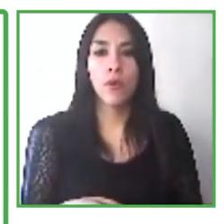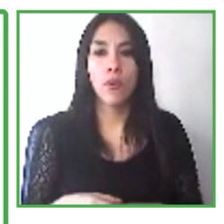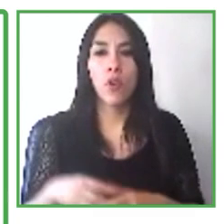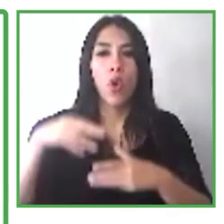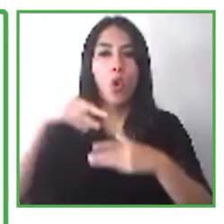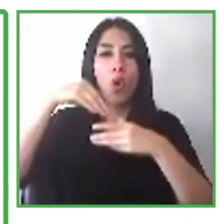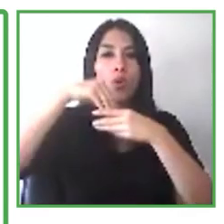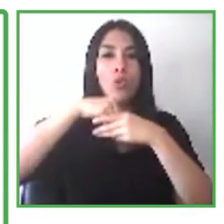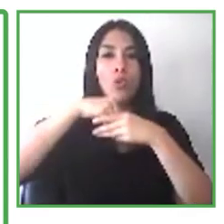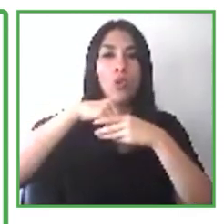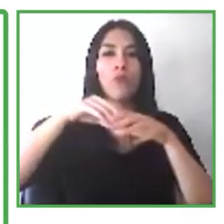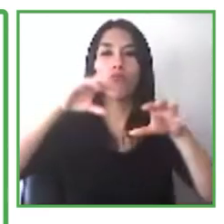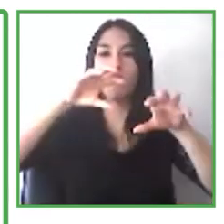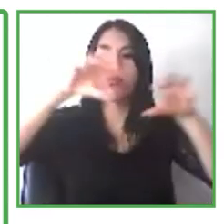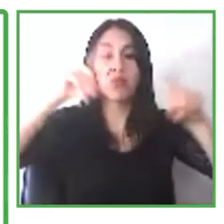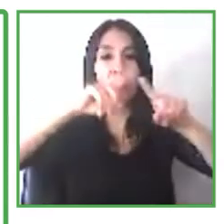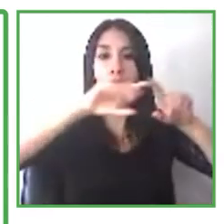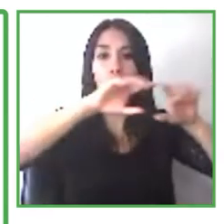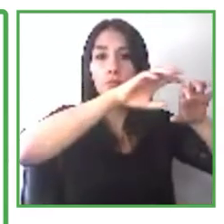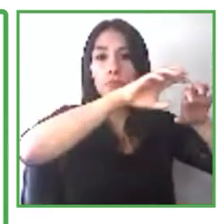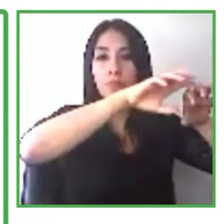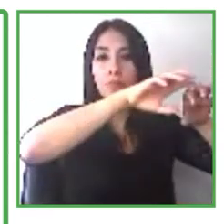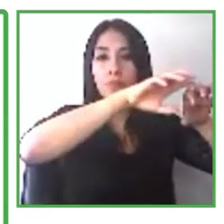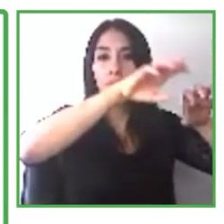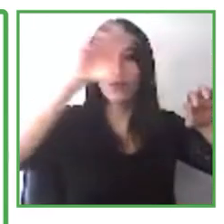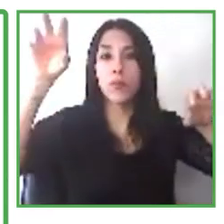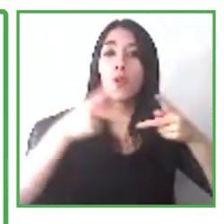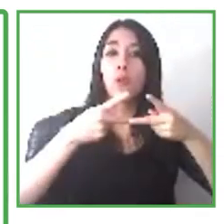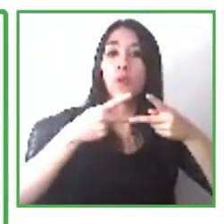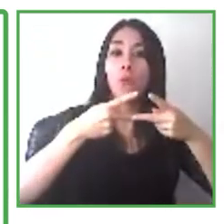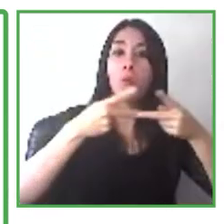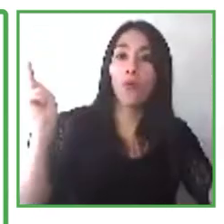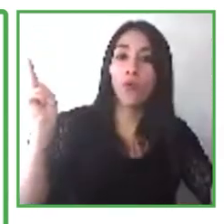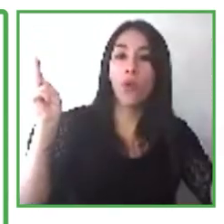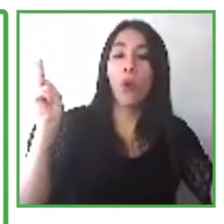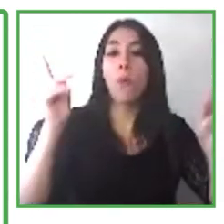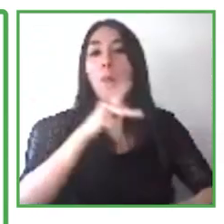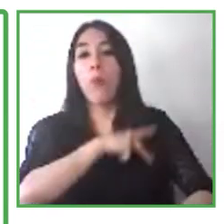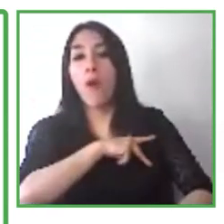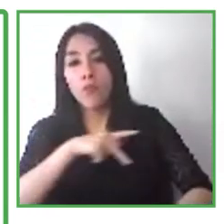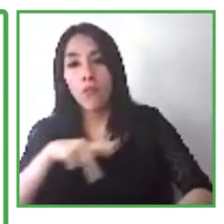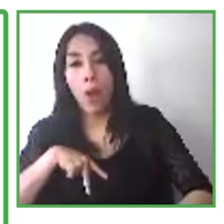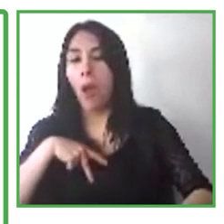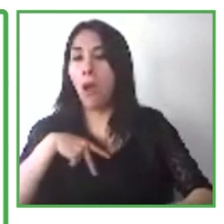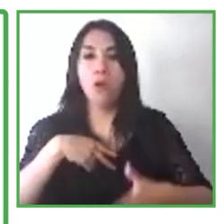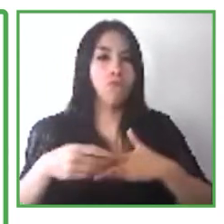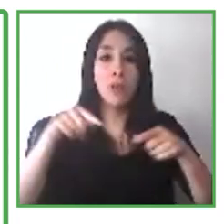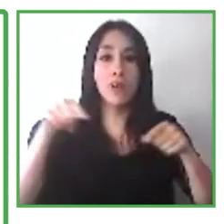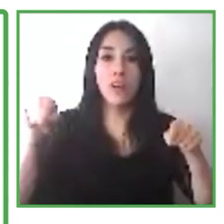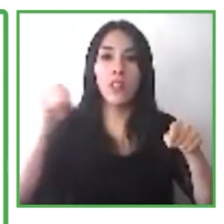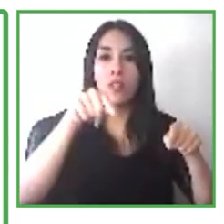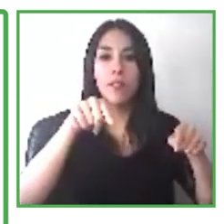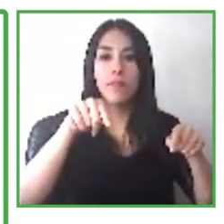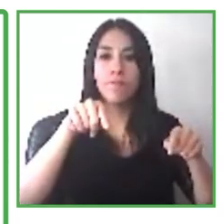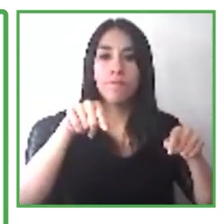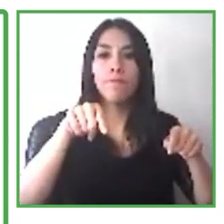lucro. Estamos establecidos desde 1997 y somos parte del sistema de la OAS aquí en Washington, D.C.